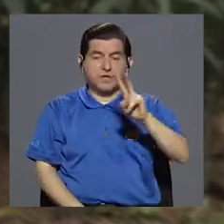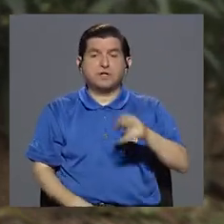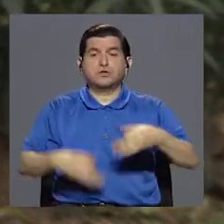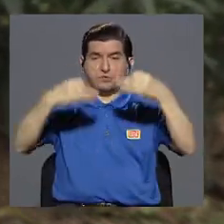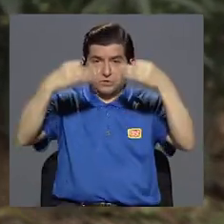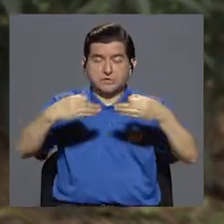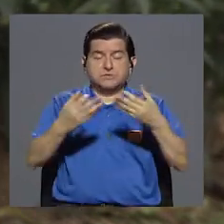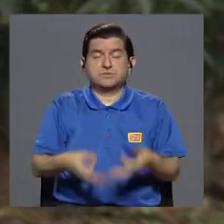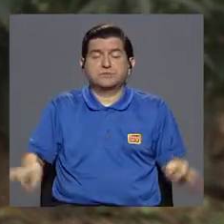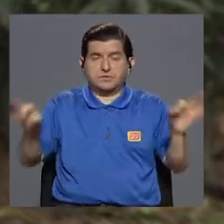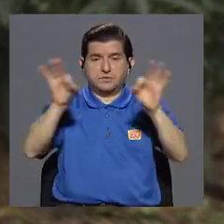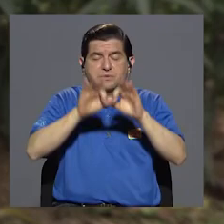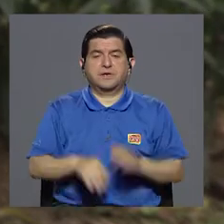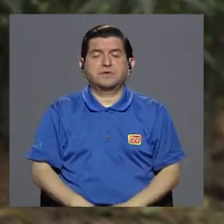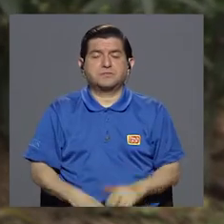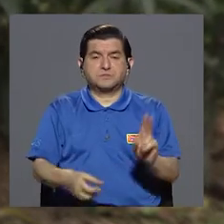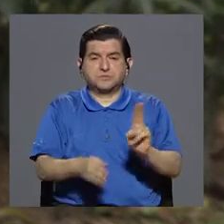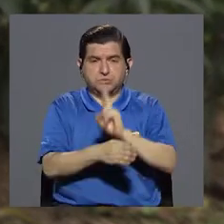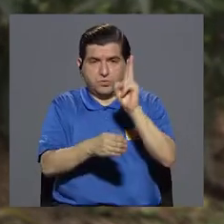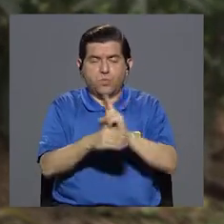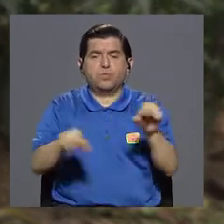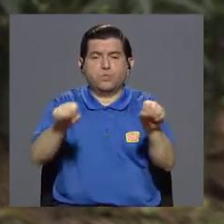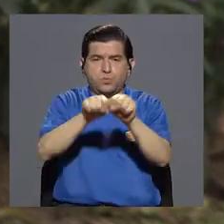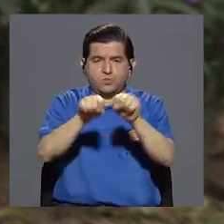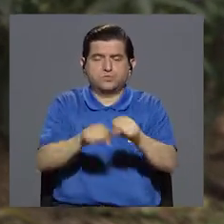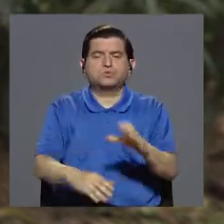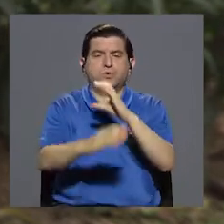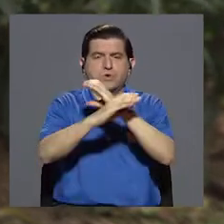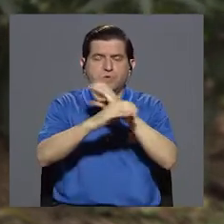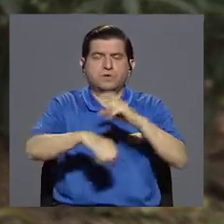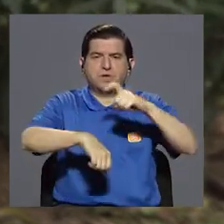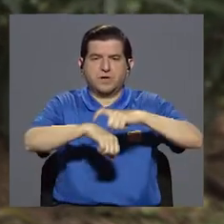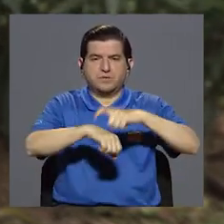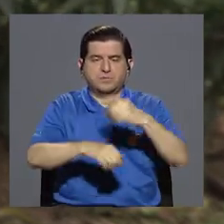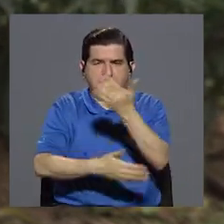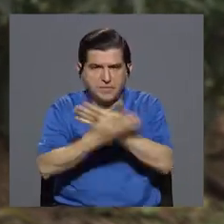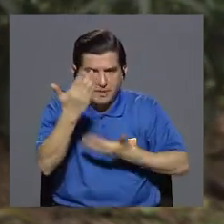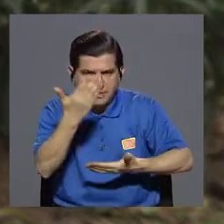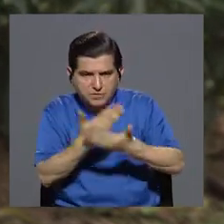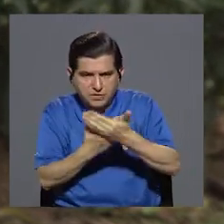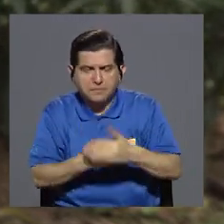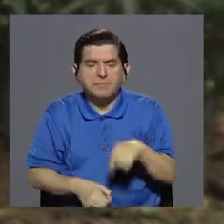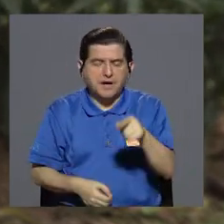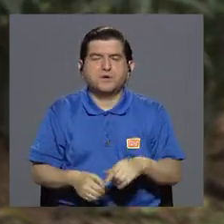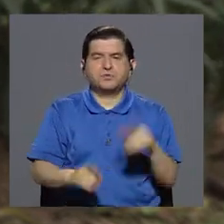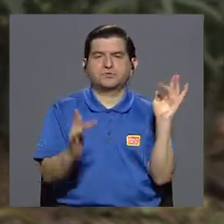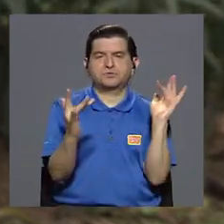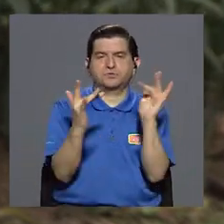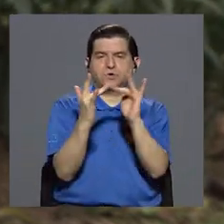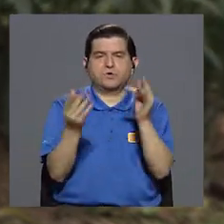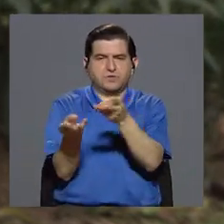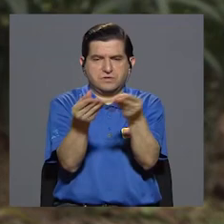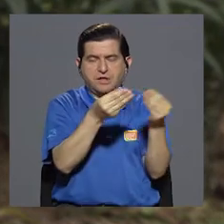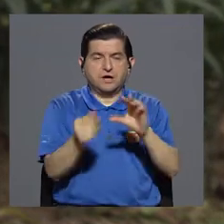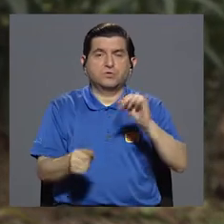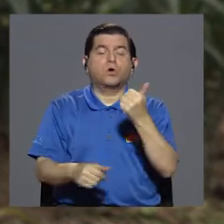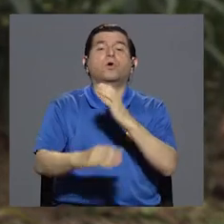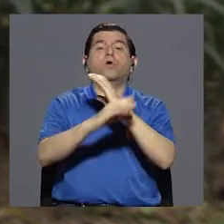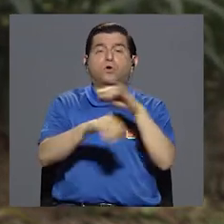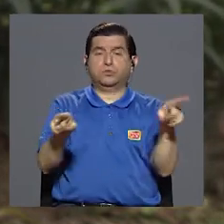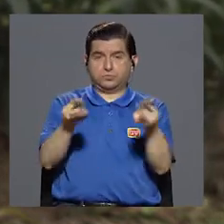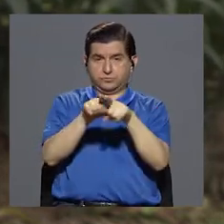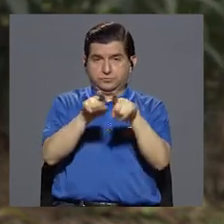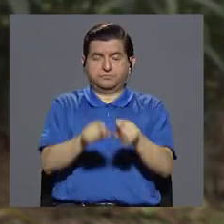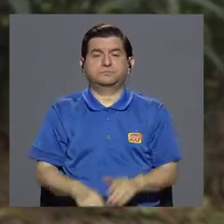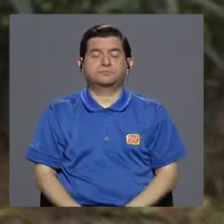prevención muy importantes, el uso del calzado y el cuidado a la hora de poner las manos en la tierra. Ahora, hay otros cuidados, por